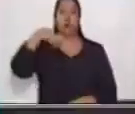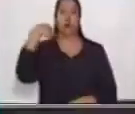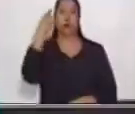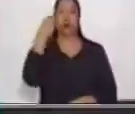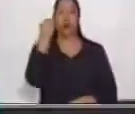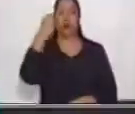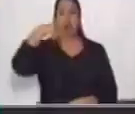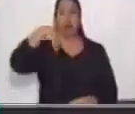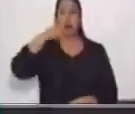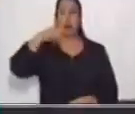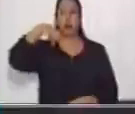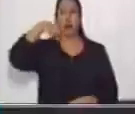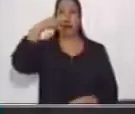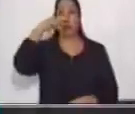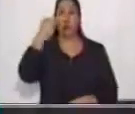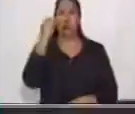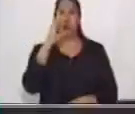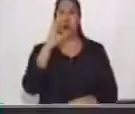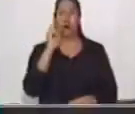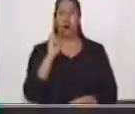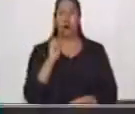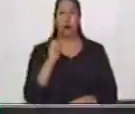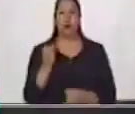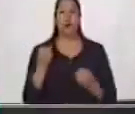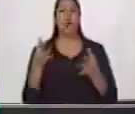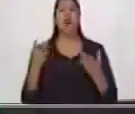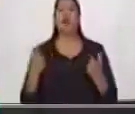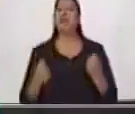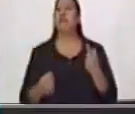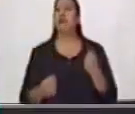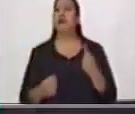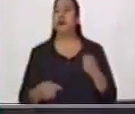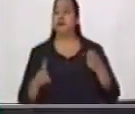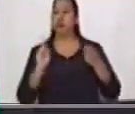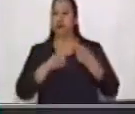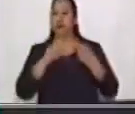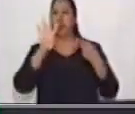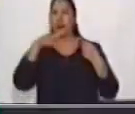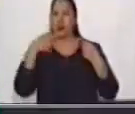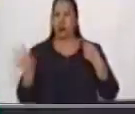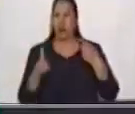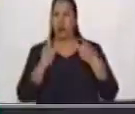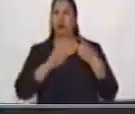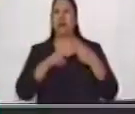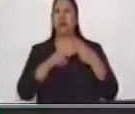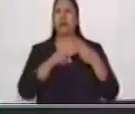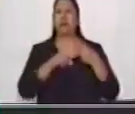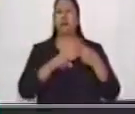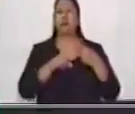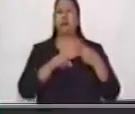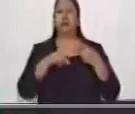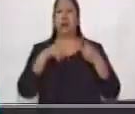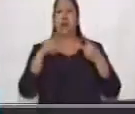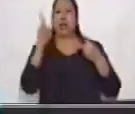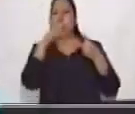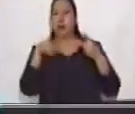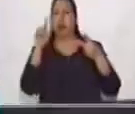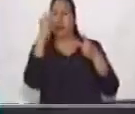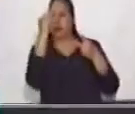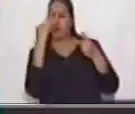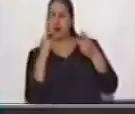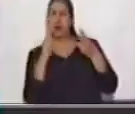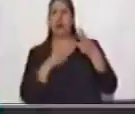Muy bien. ¿Cuántas nos faltan? Contemos. Tabla, diagrama, gráfico,